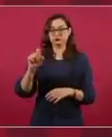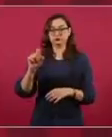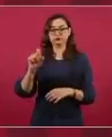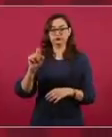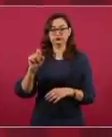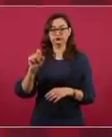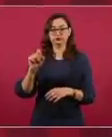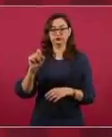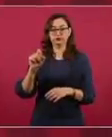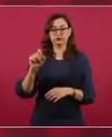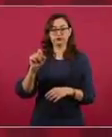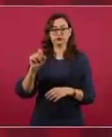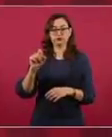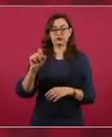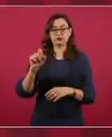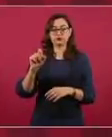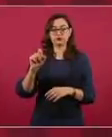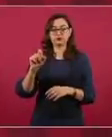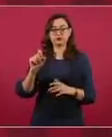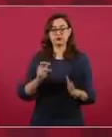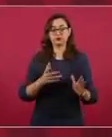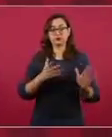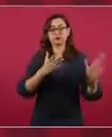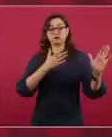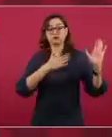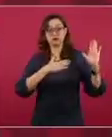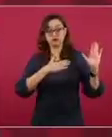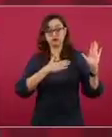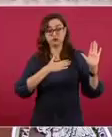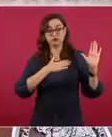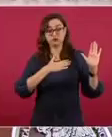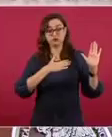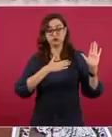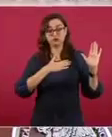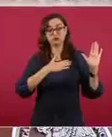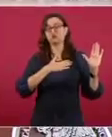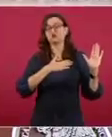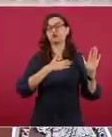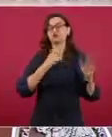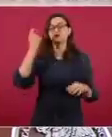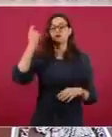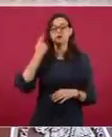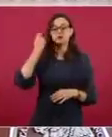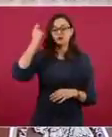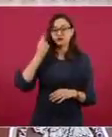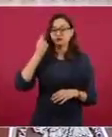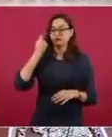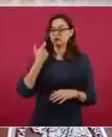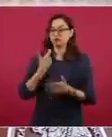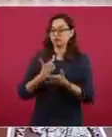de que iban a ir aumentando las pensiones.